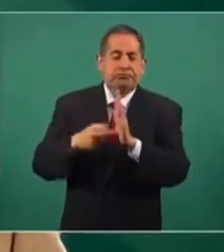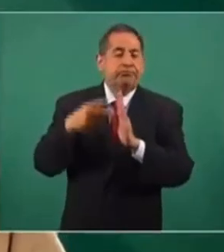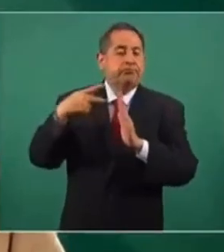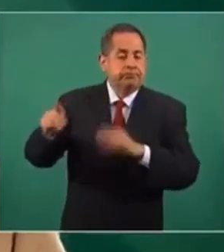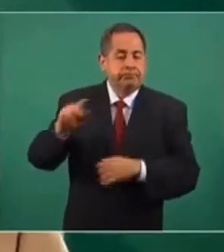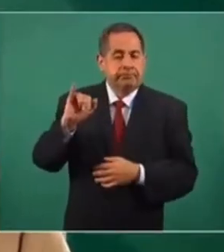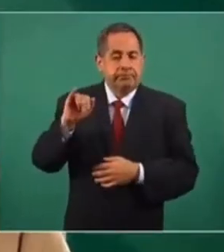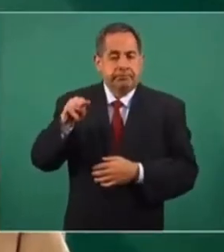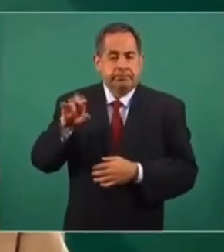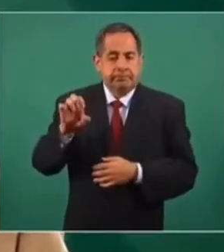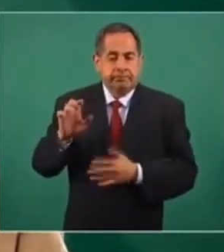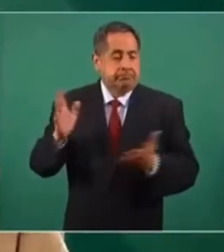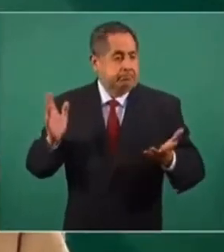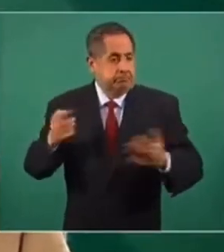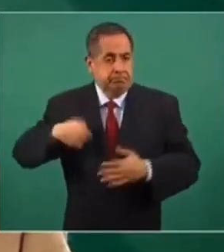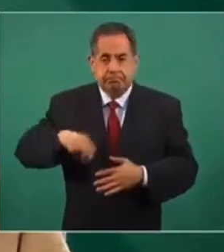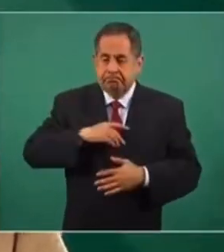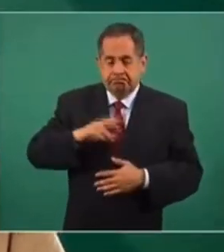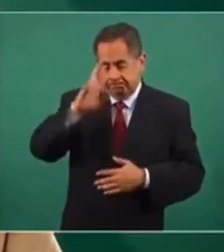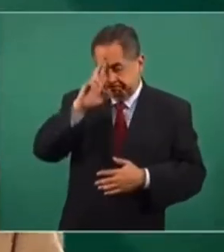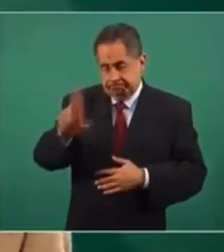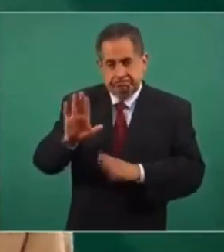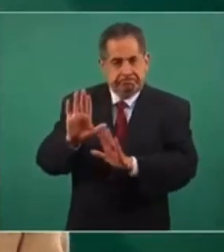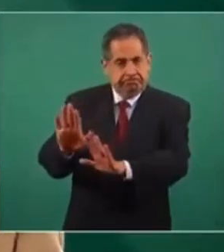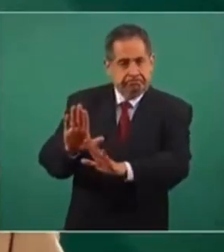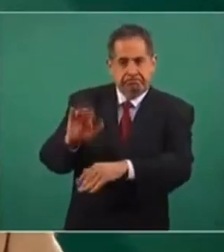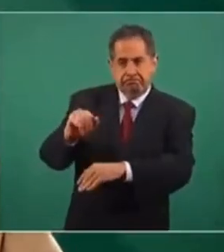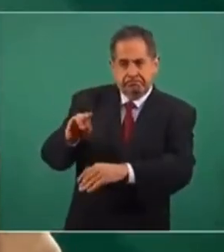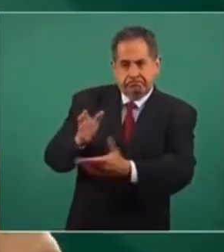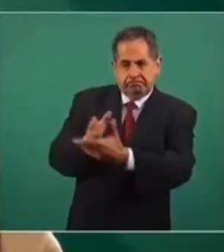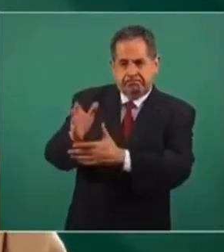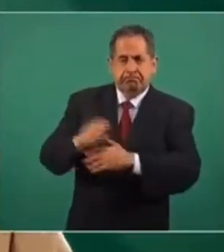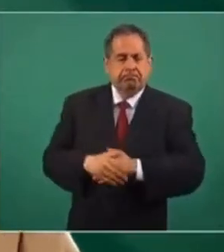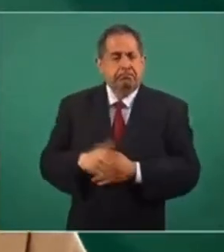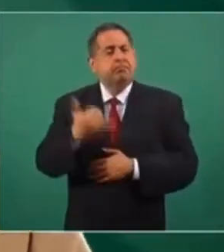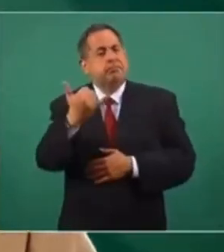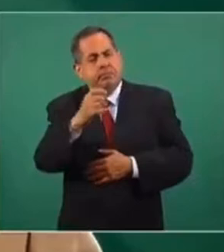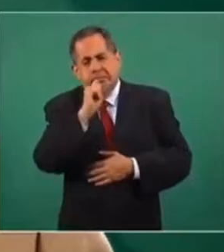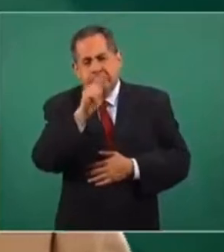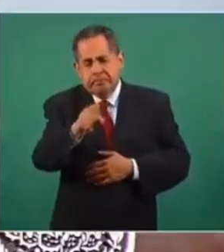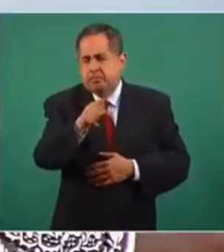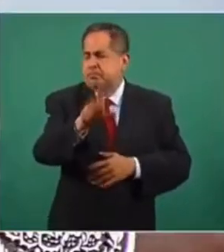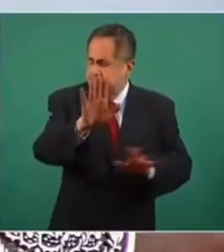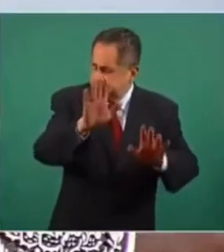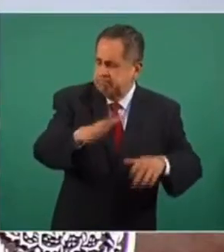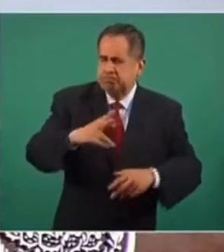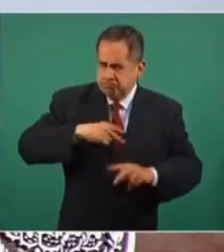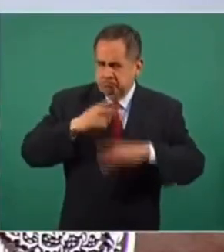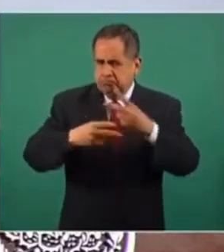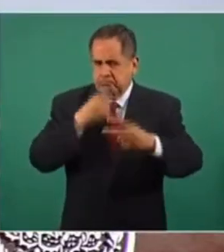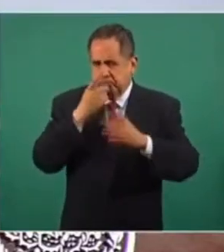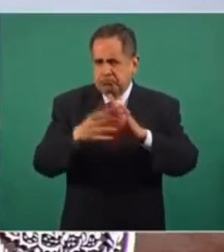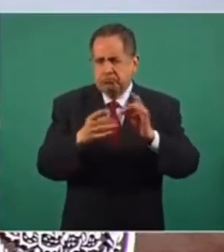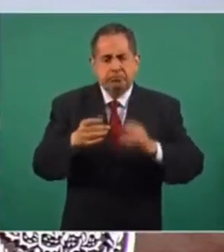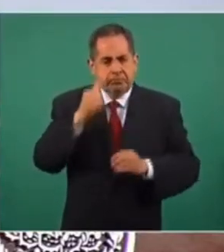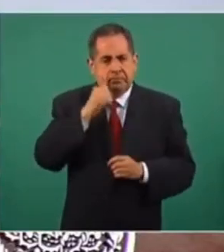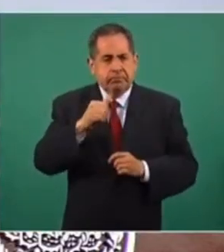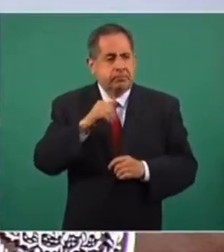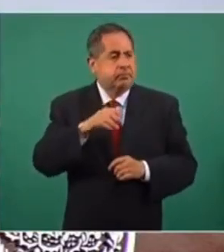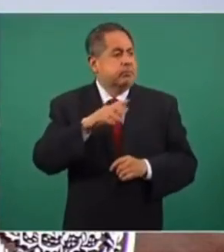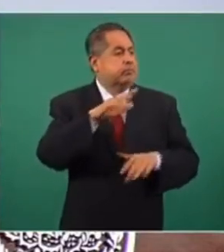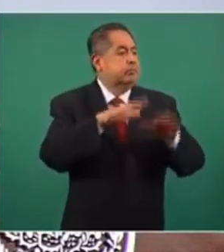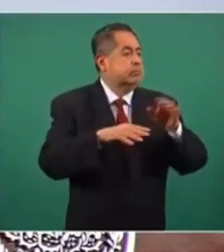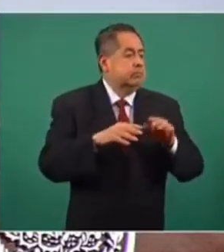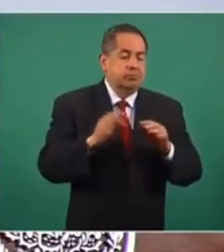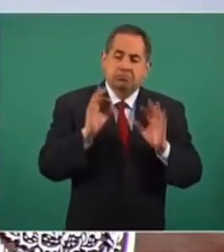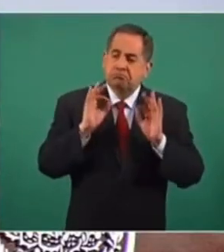Nosotros somos muy respetuosos del INE y lo que no se ha dicho aquí, y qué bueno que lo dices, porque las cosas buenas a veces no se